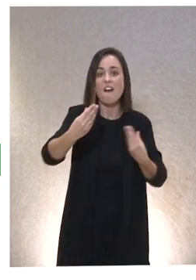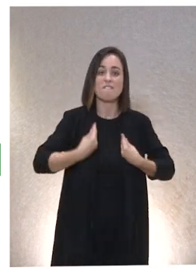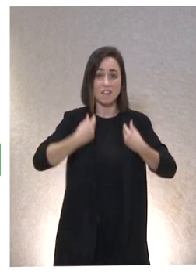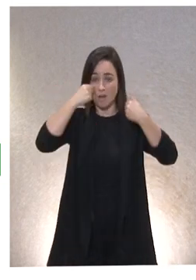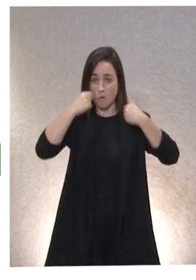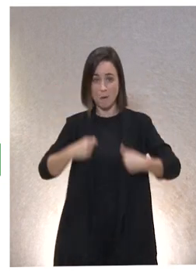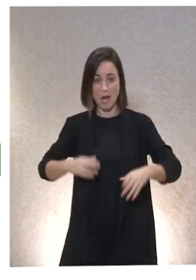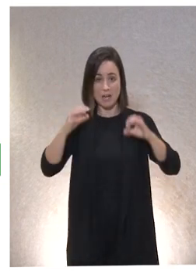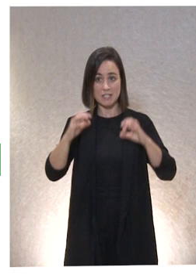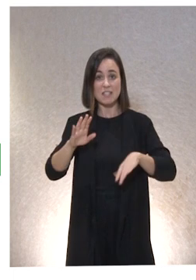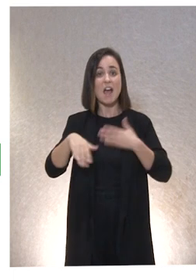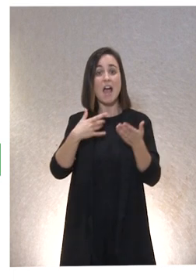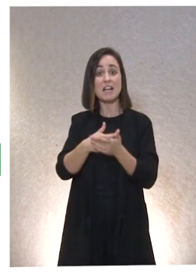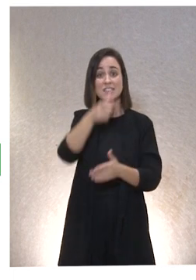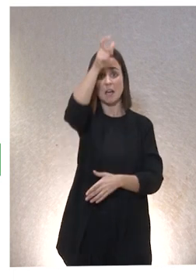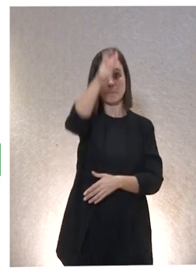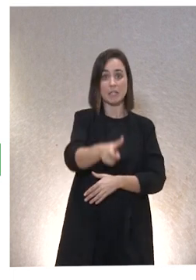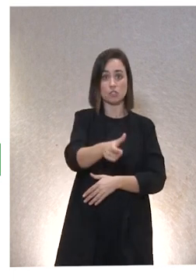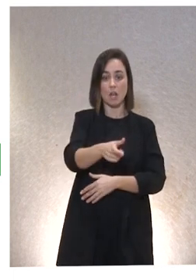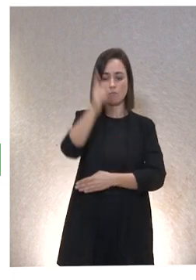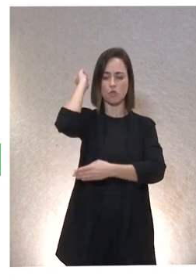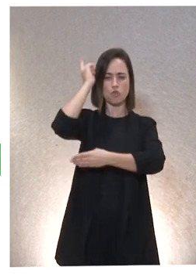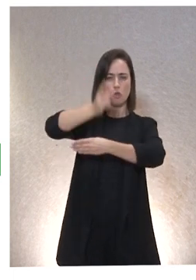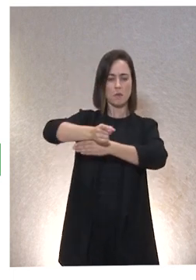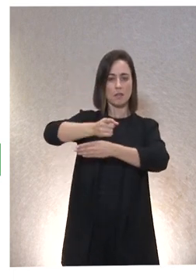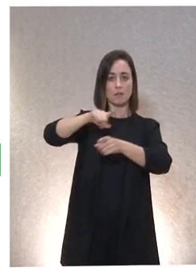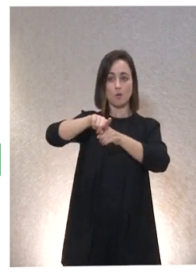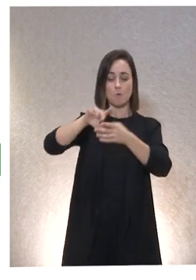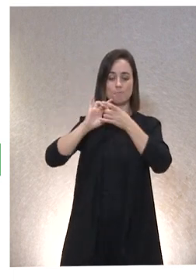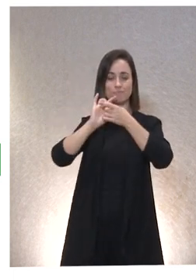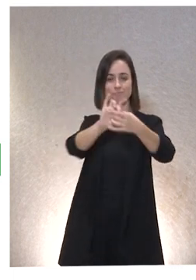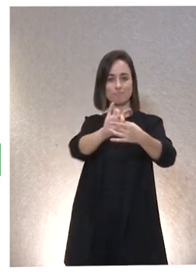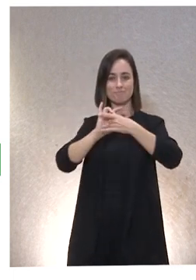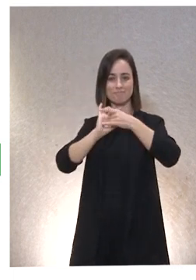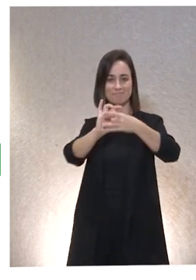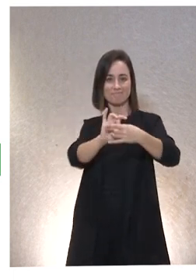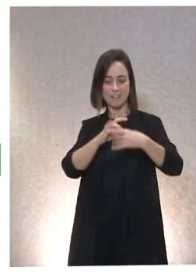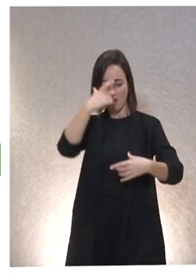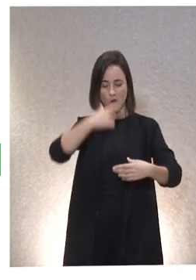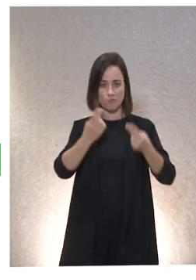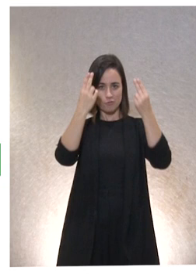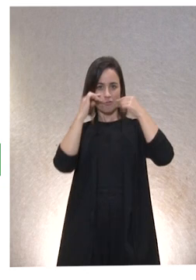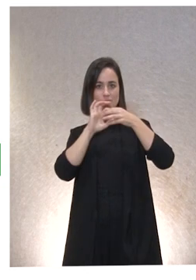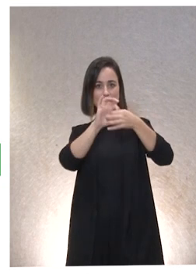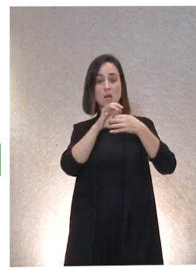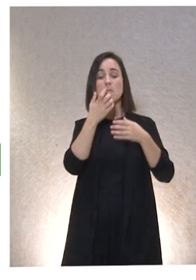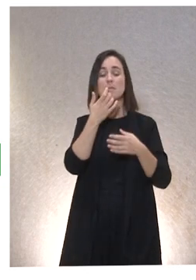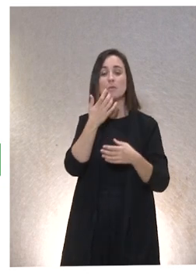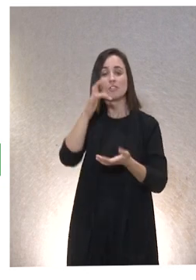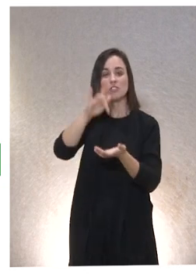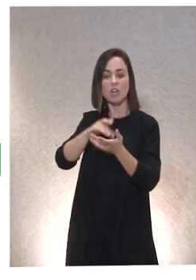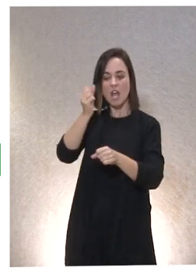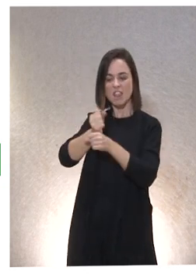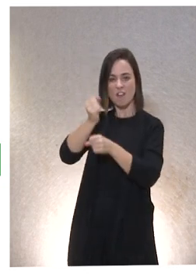Incluso quien domina está en conexión de interdependencia con la persona a la que domina. Piénsese en el empleador abusón y el